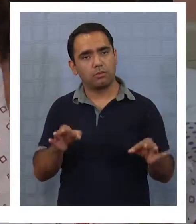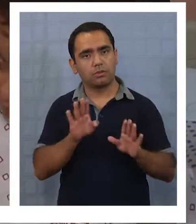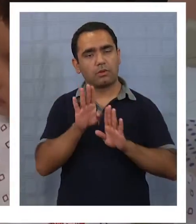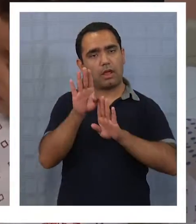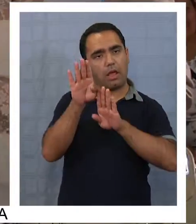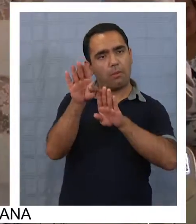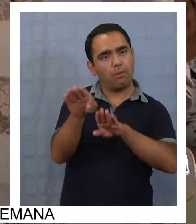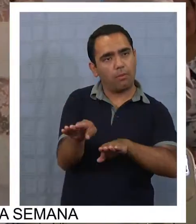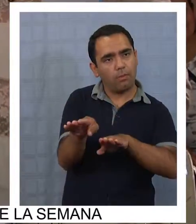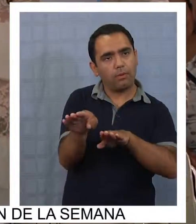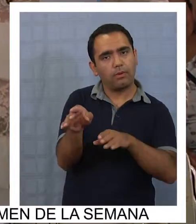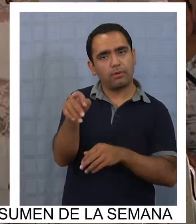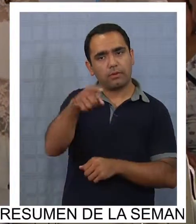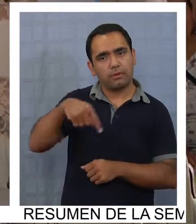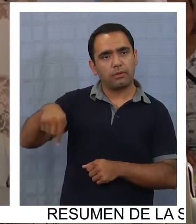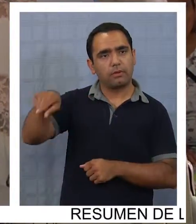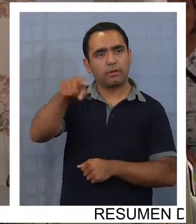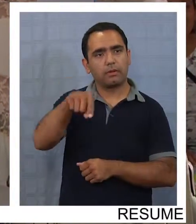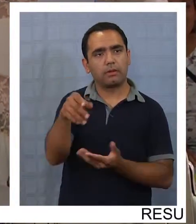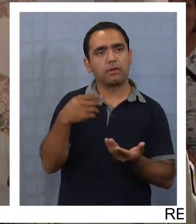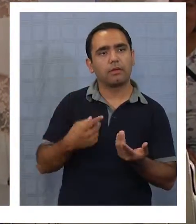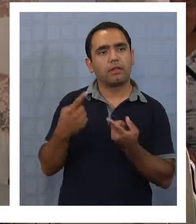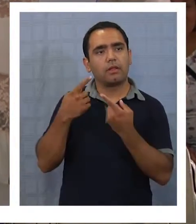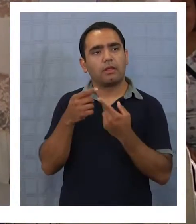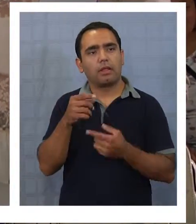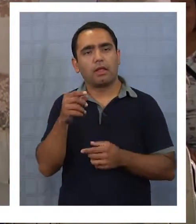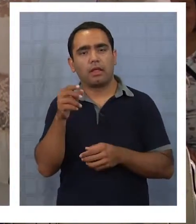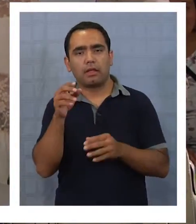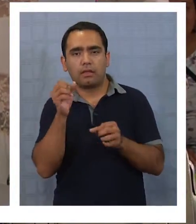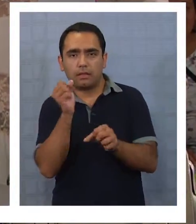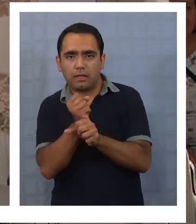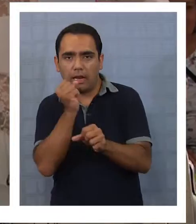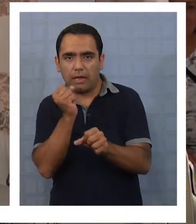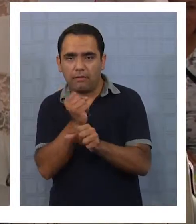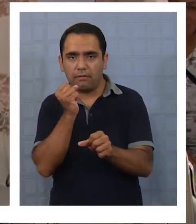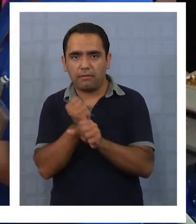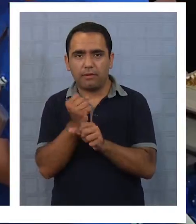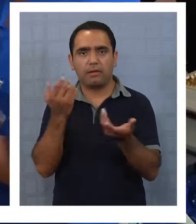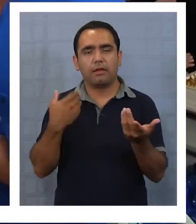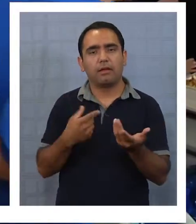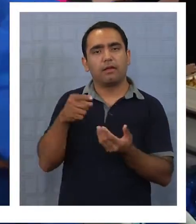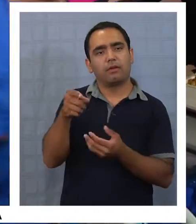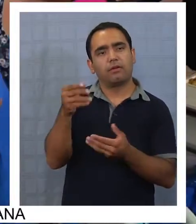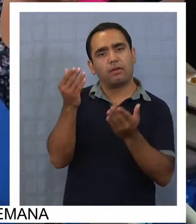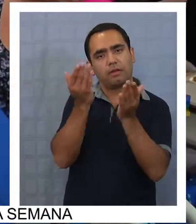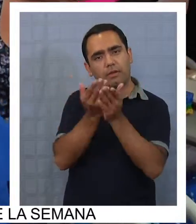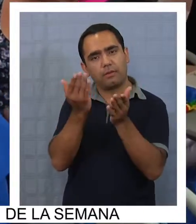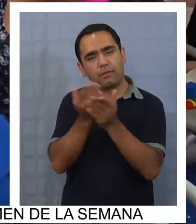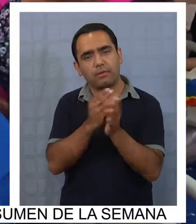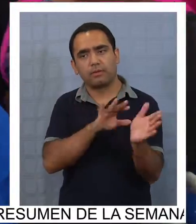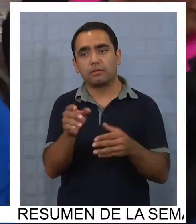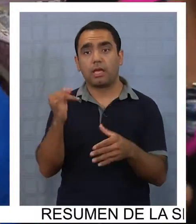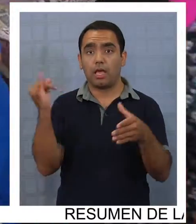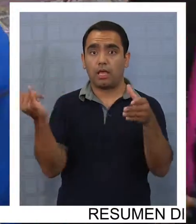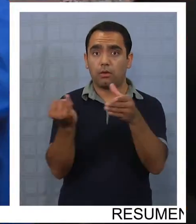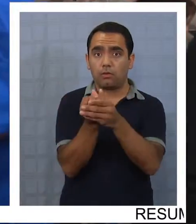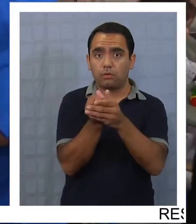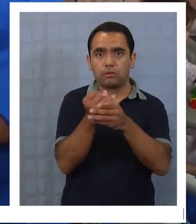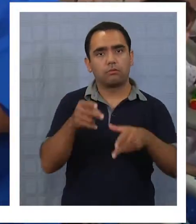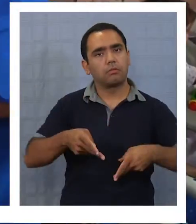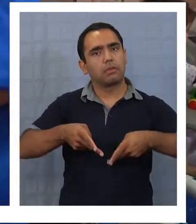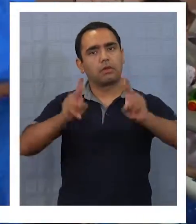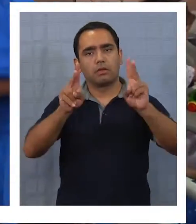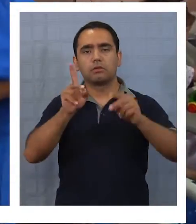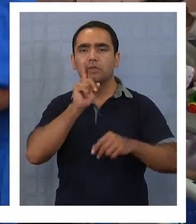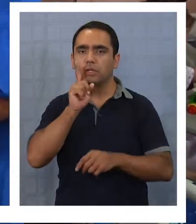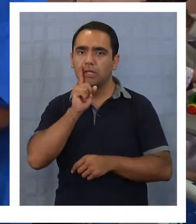apoyarán a los pacientes en sus distintas materias escolares. Cuando hablamos de la inclusión, es el derecho a tener